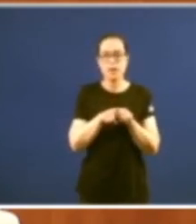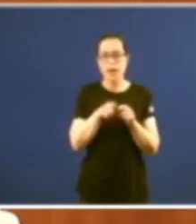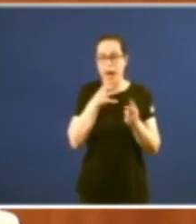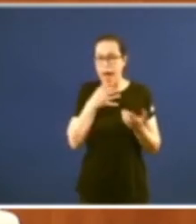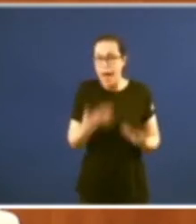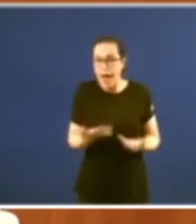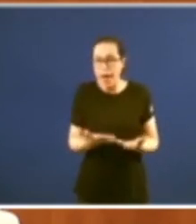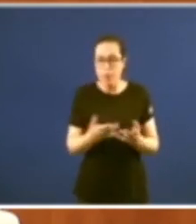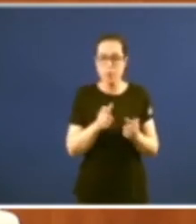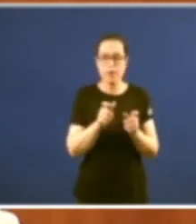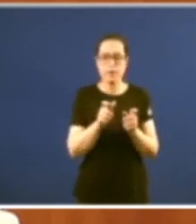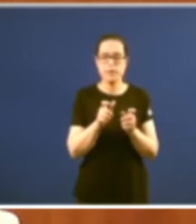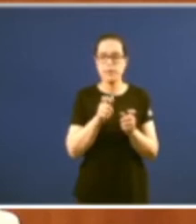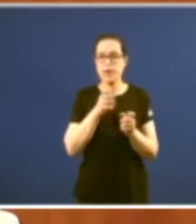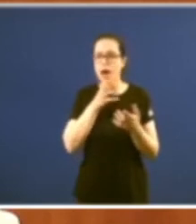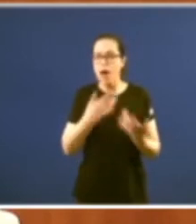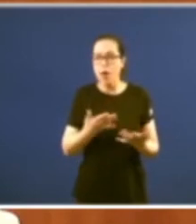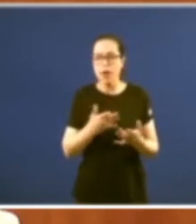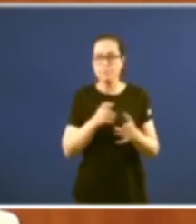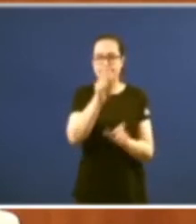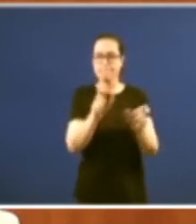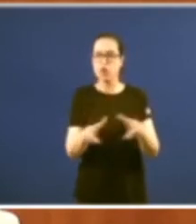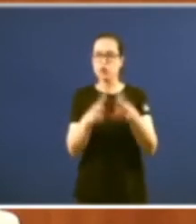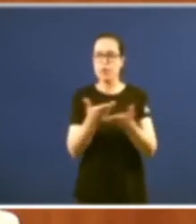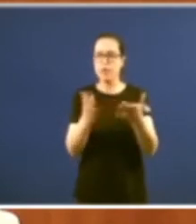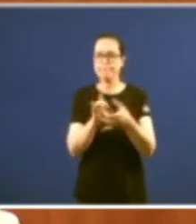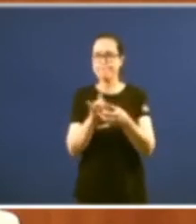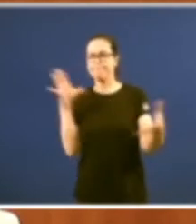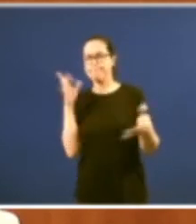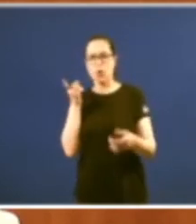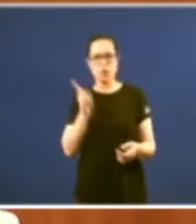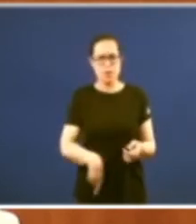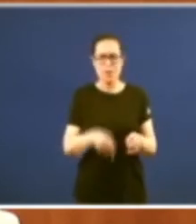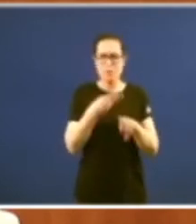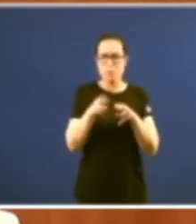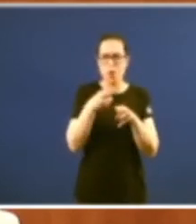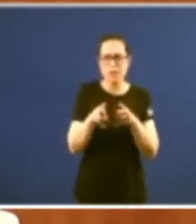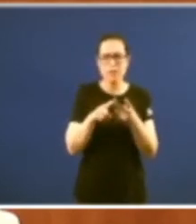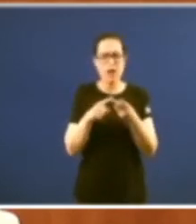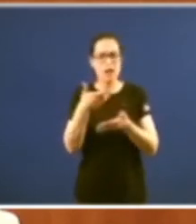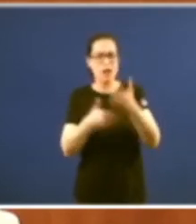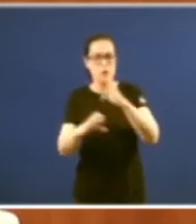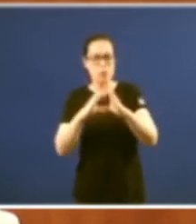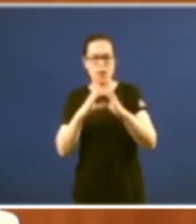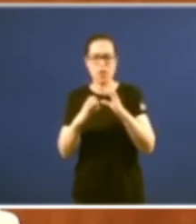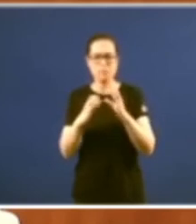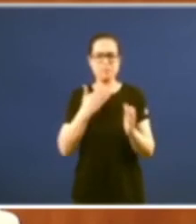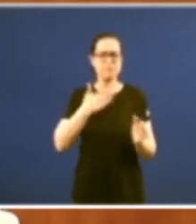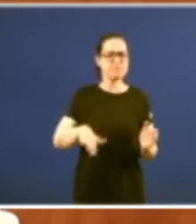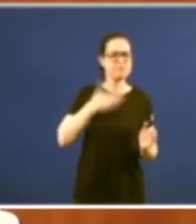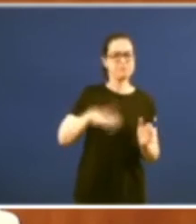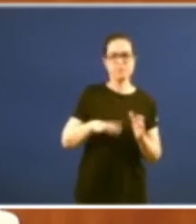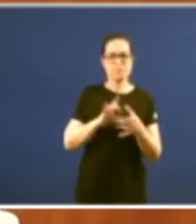que existe na sociedade non? Tanto na política como frontos medios de comunicación non? vivimos